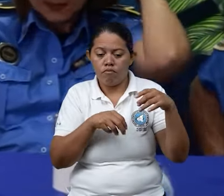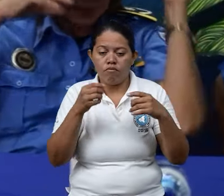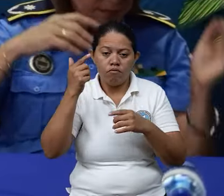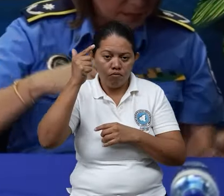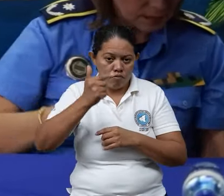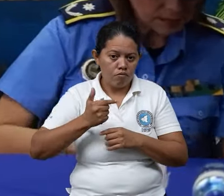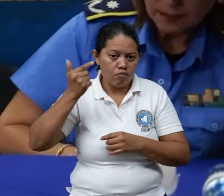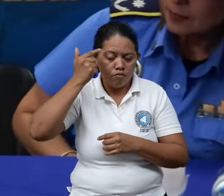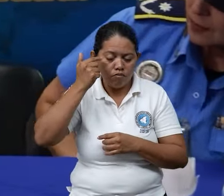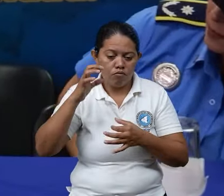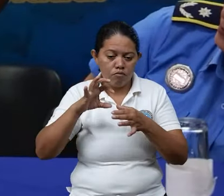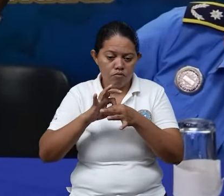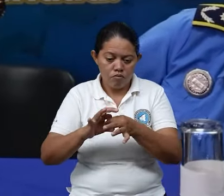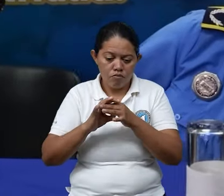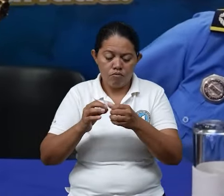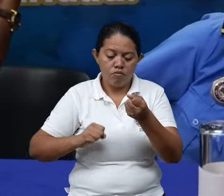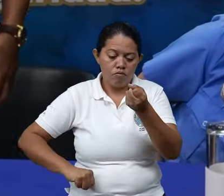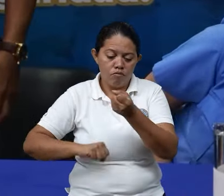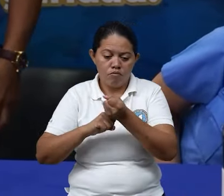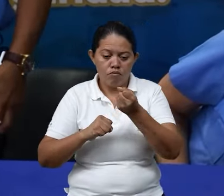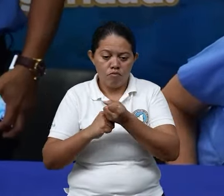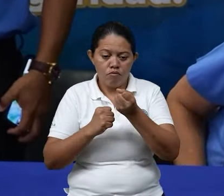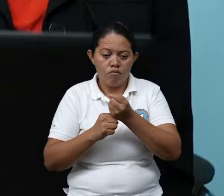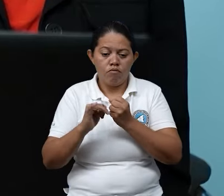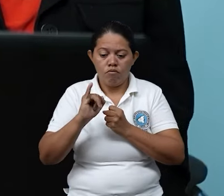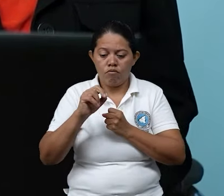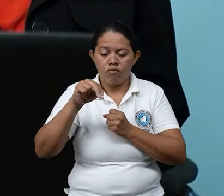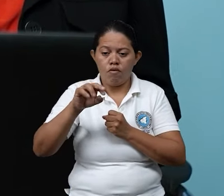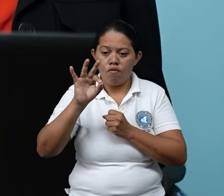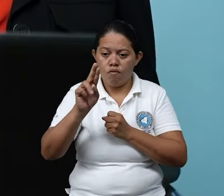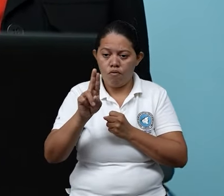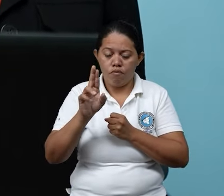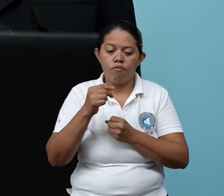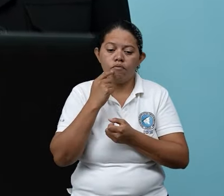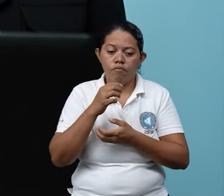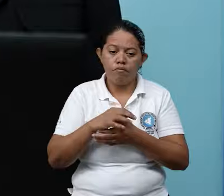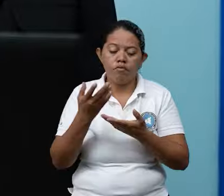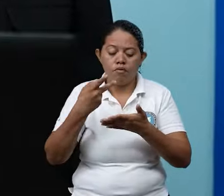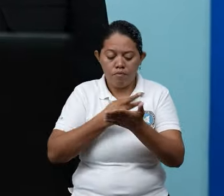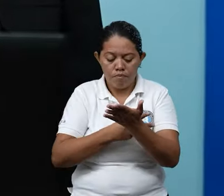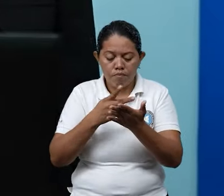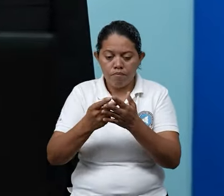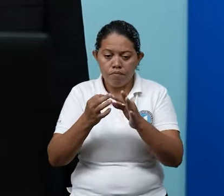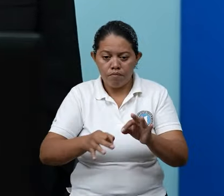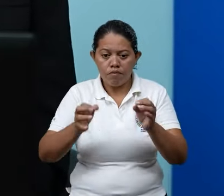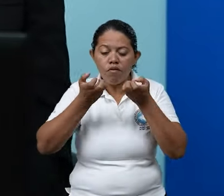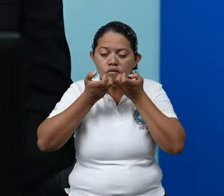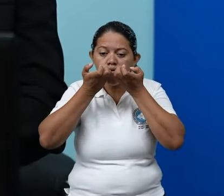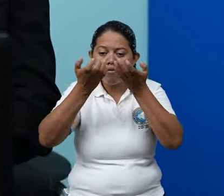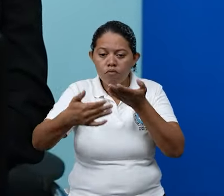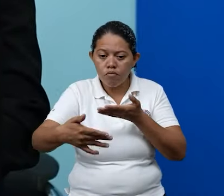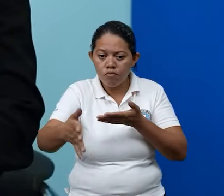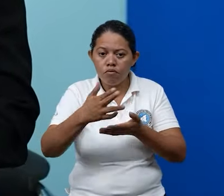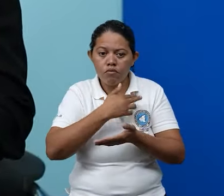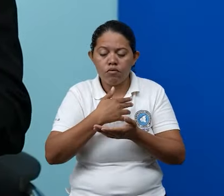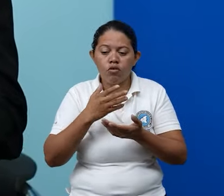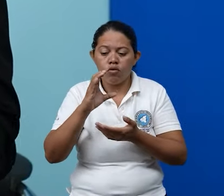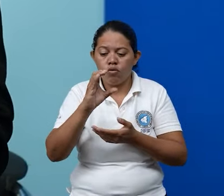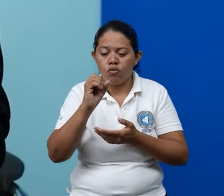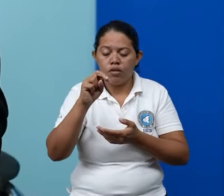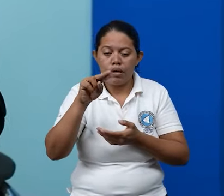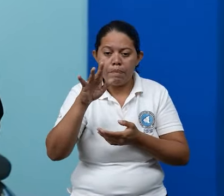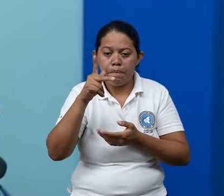los gobiernos locales con el apoyo de INIFON. Este mismo plan también fue presentado a los Comupred